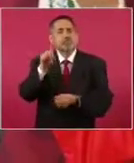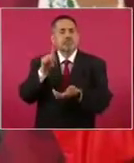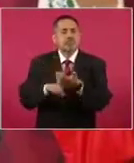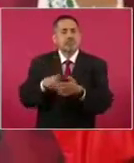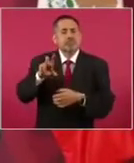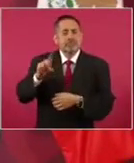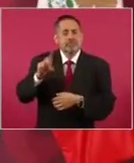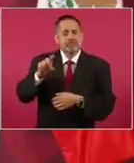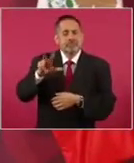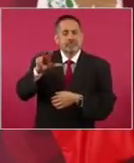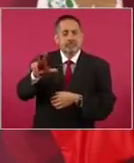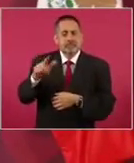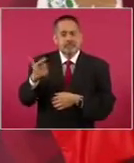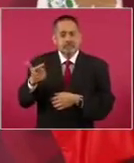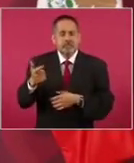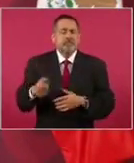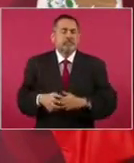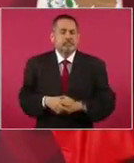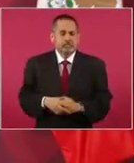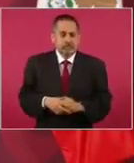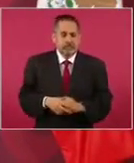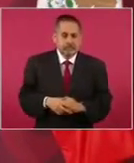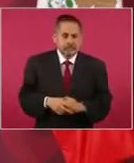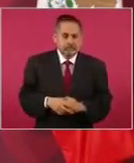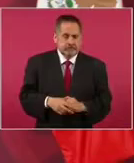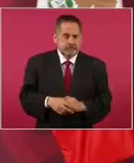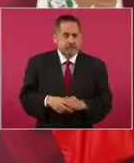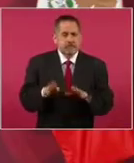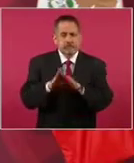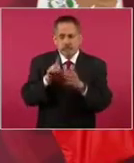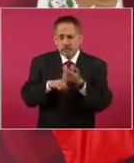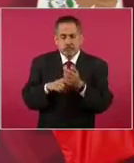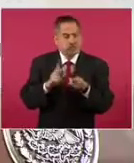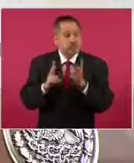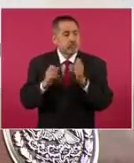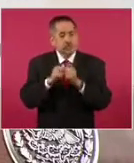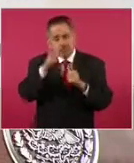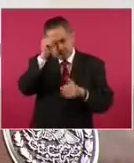Nosotros hicimos el acuerdo con Walmart,